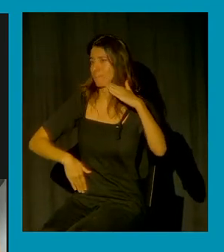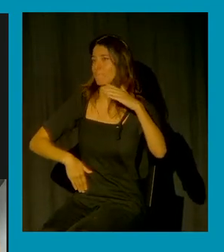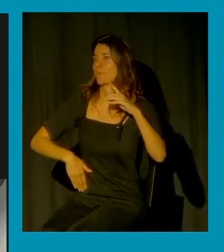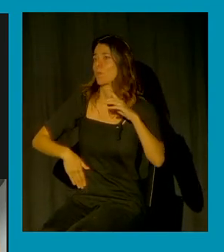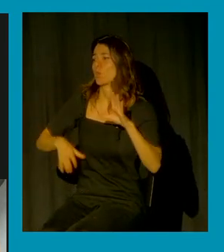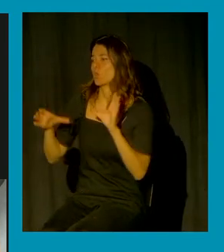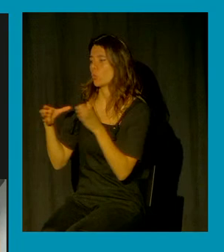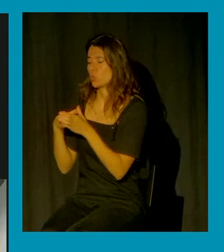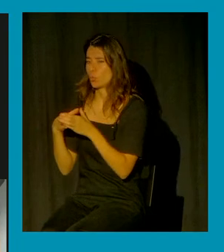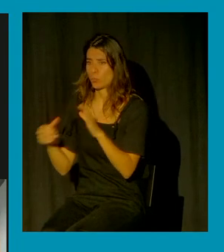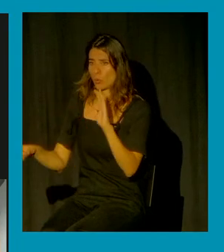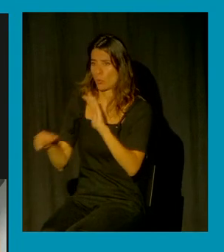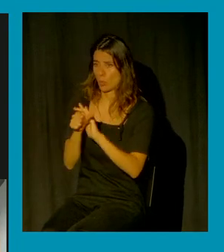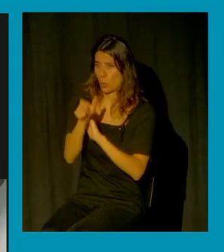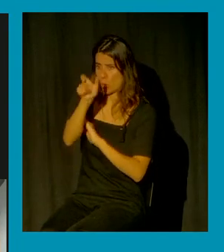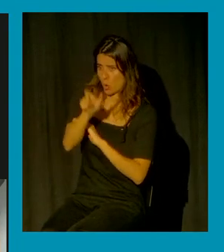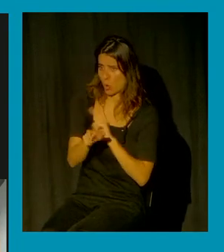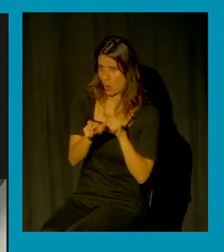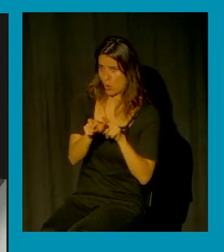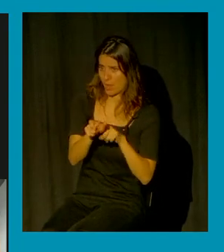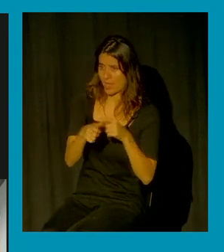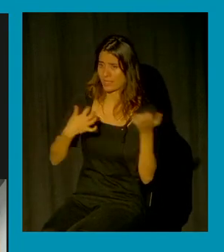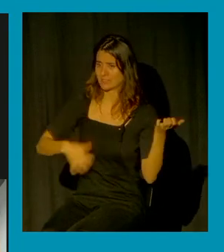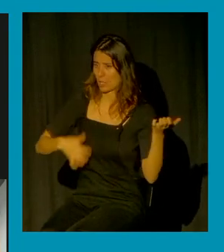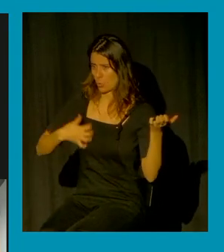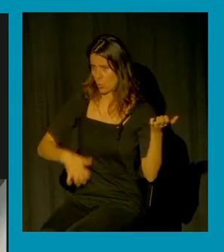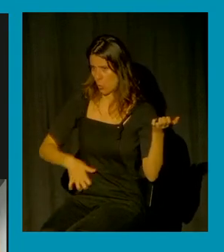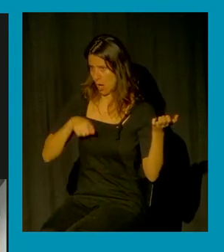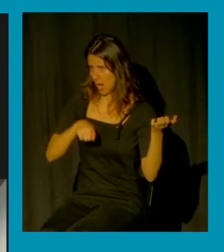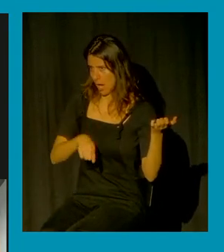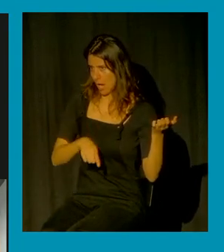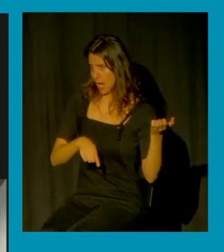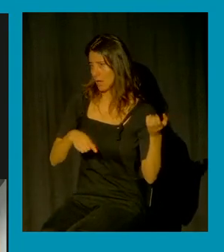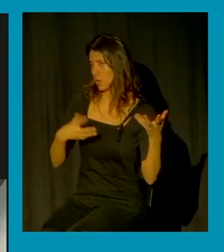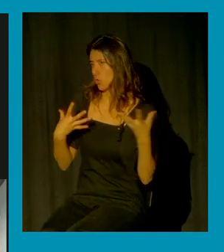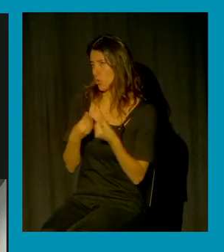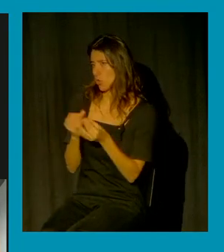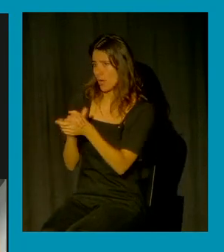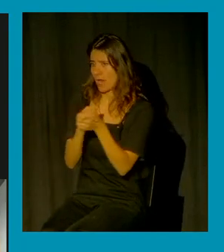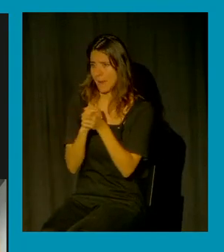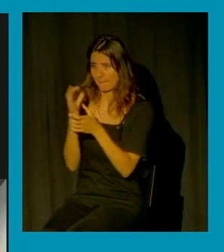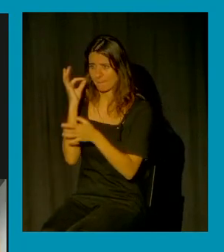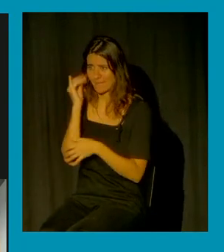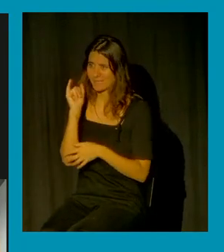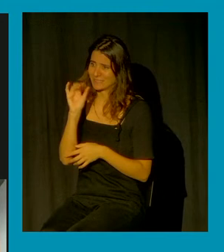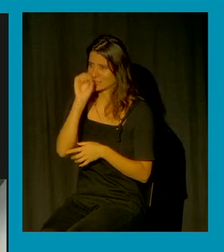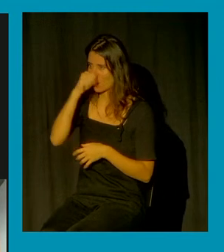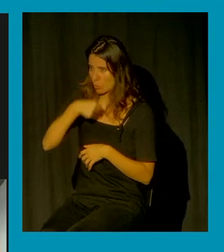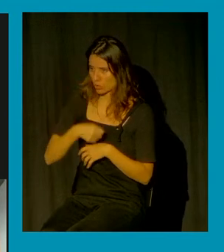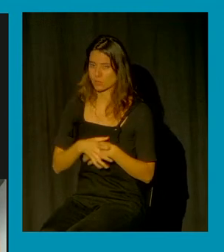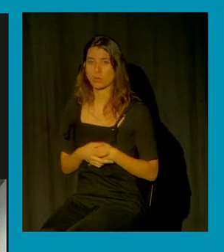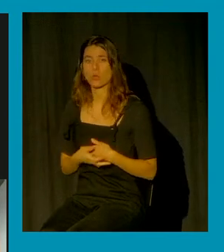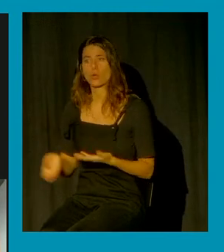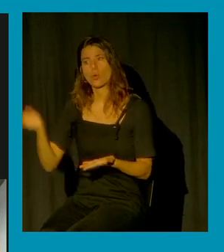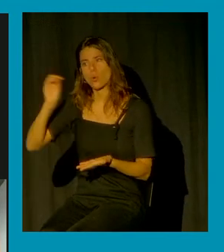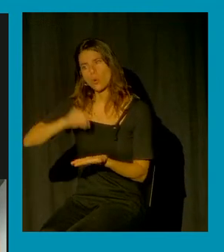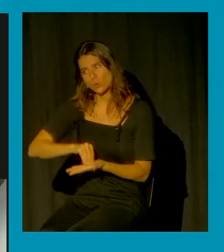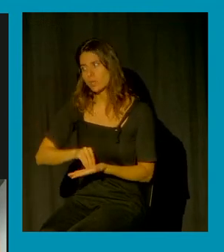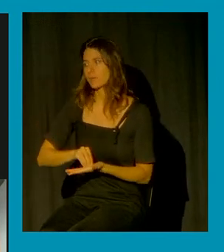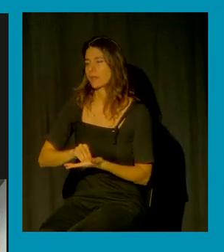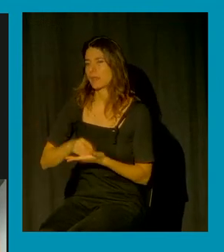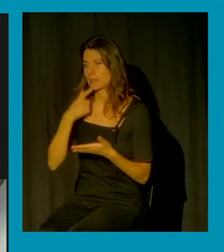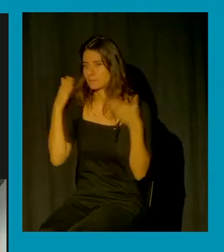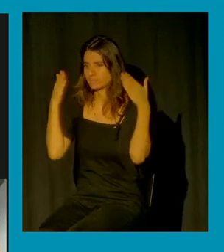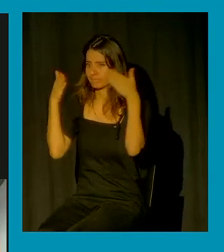como que el elemento transgresor está ahí constantemente y lo que nos está diciendo y está poniendo todo el rato el foco de quién es la